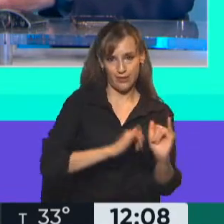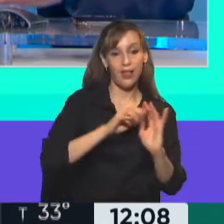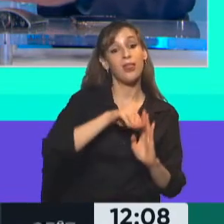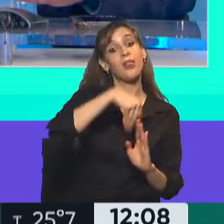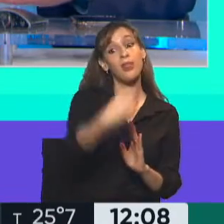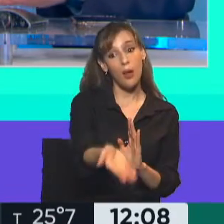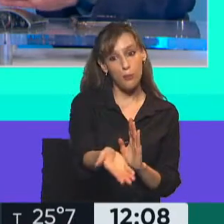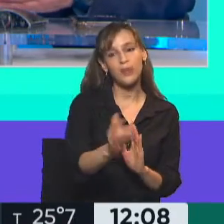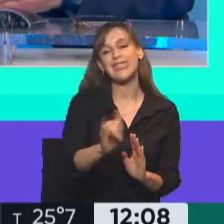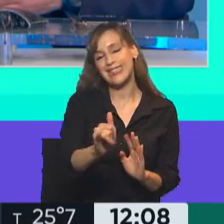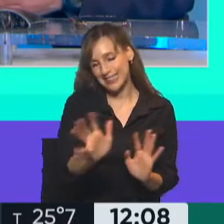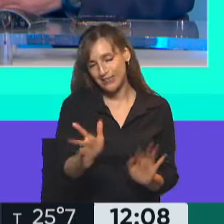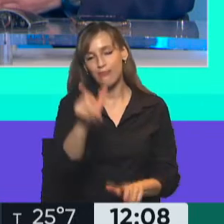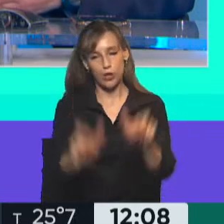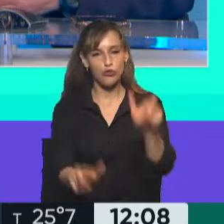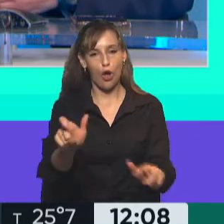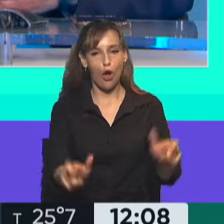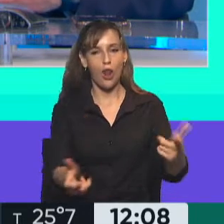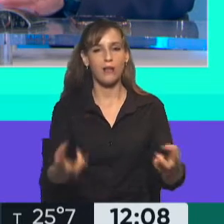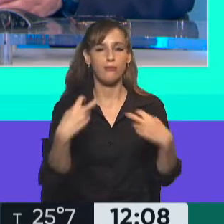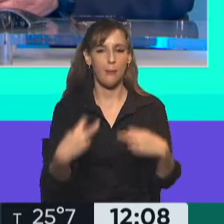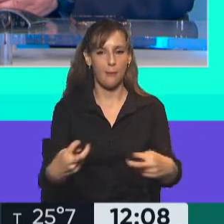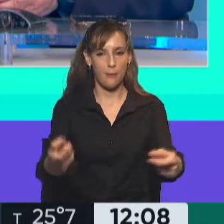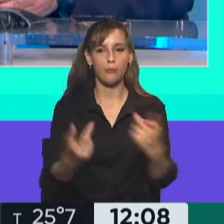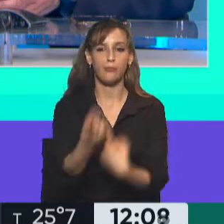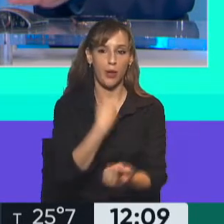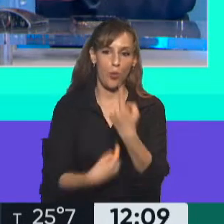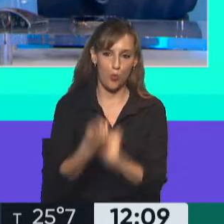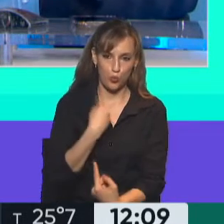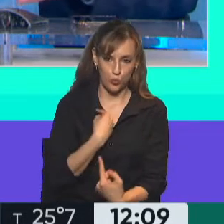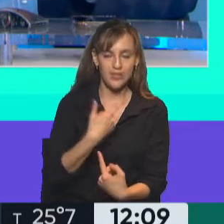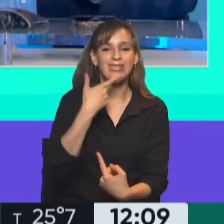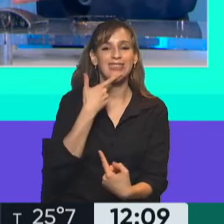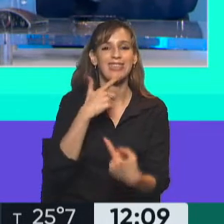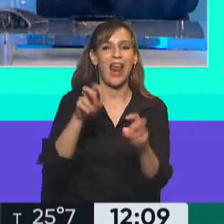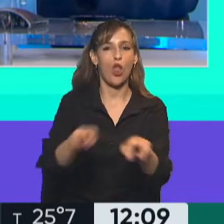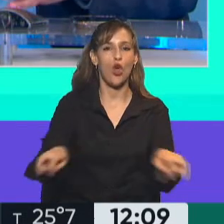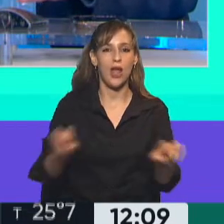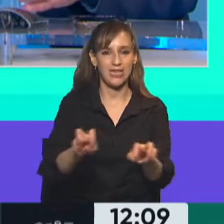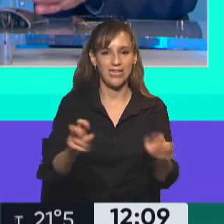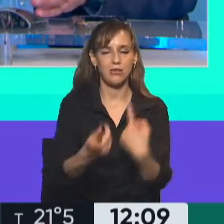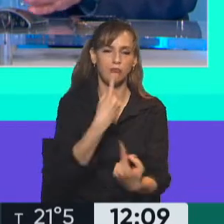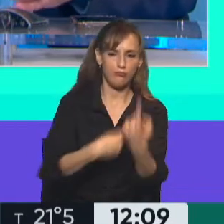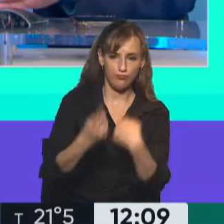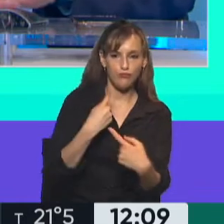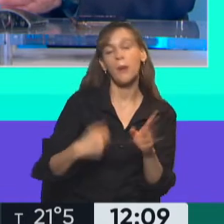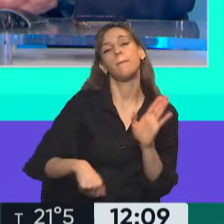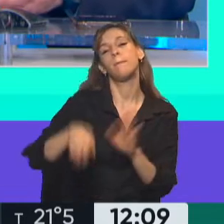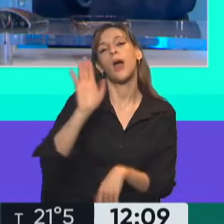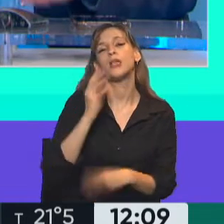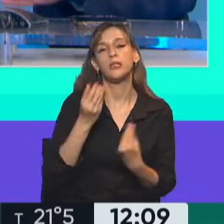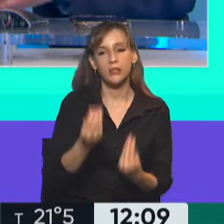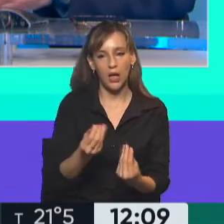obviamente, ahí van a entrar ya las preguntas por parte de los senadores nacionales. Van a tratar de unificar preguntas los